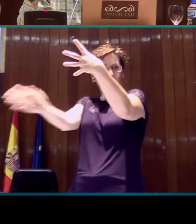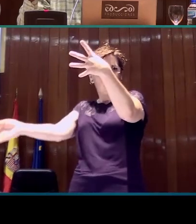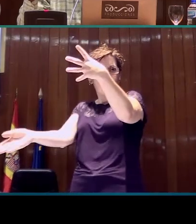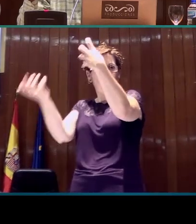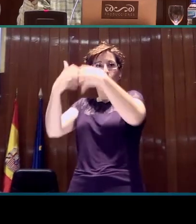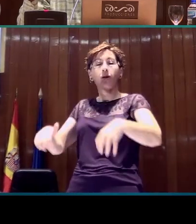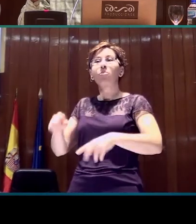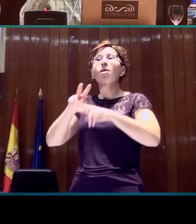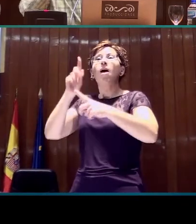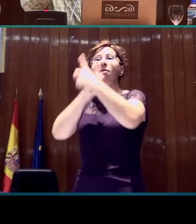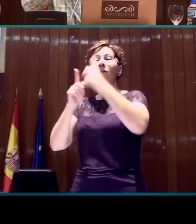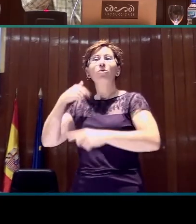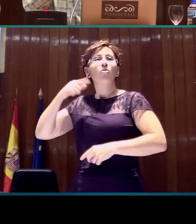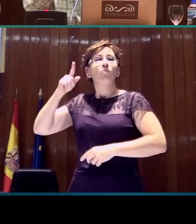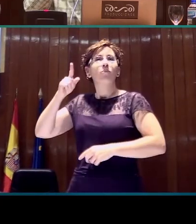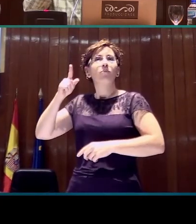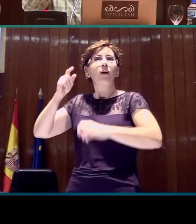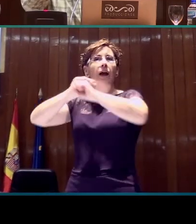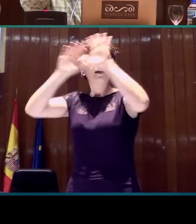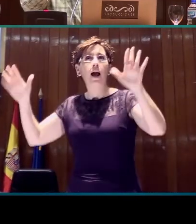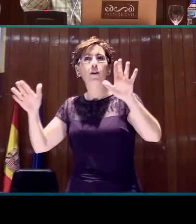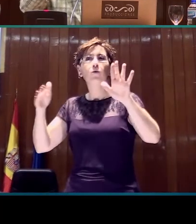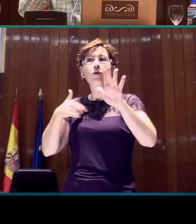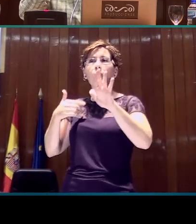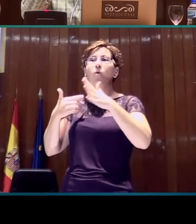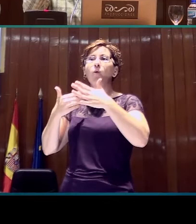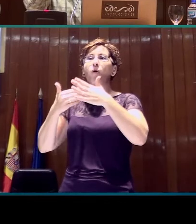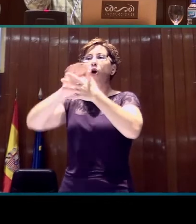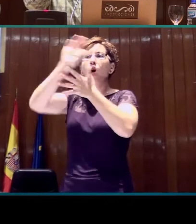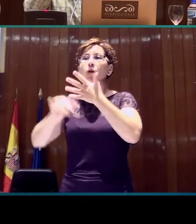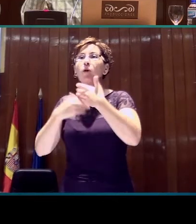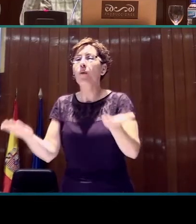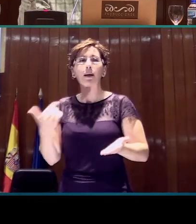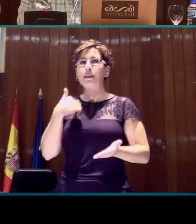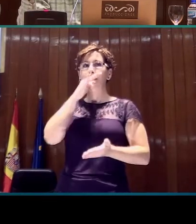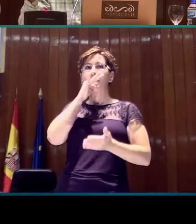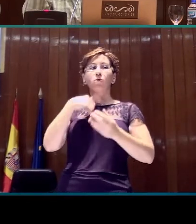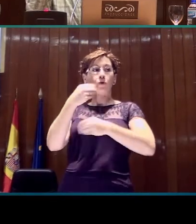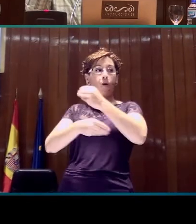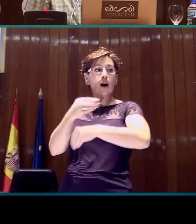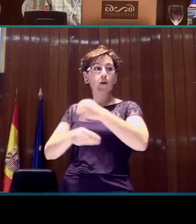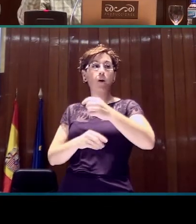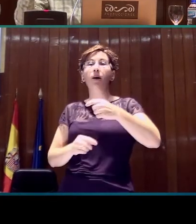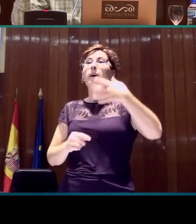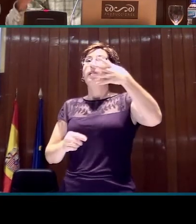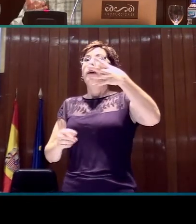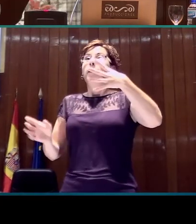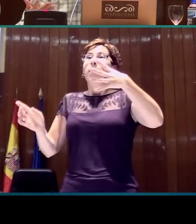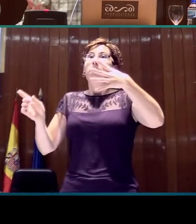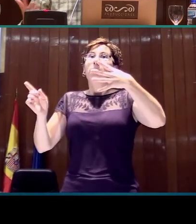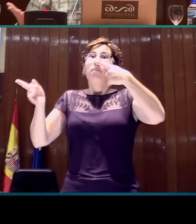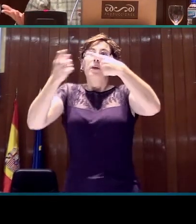tenemos desde el principio y vamos haciendo primero está no sé quién, en segundo lugar está tal, en tercer lugar cuál, y al final terminamos con una boya de